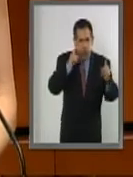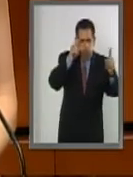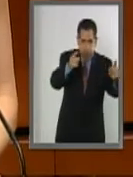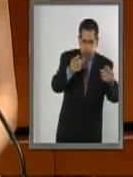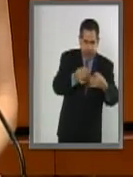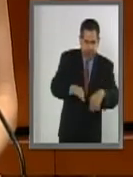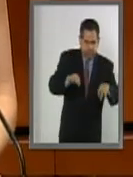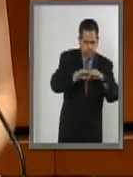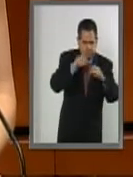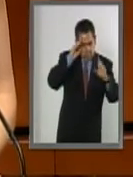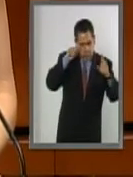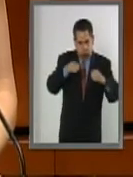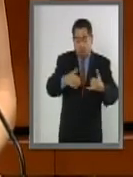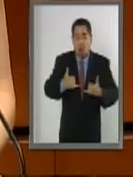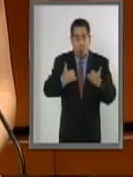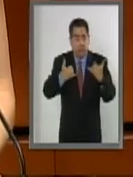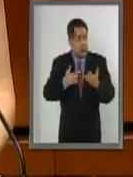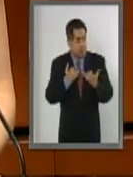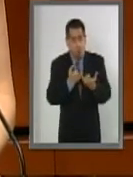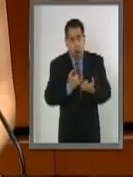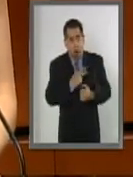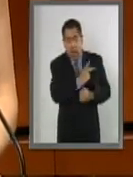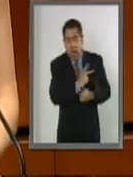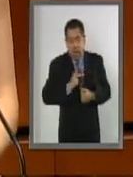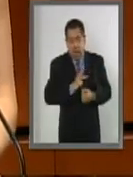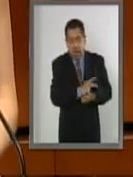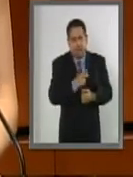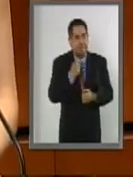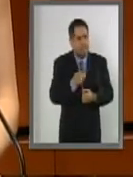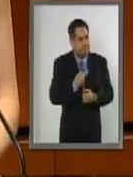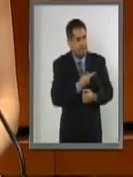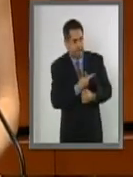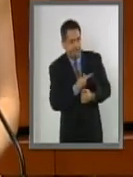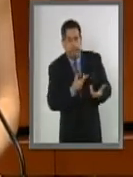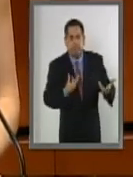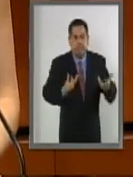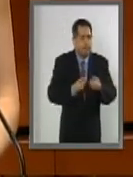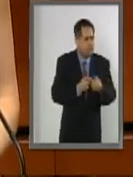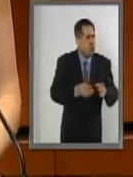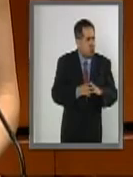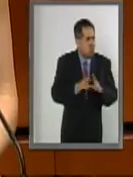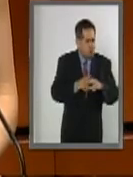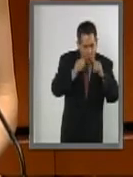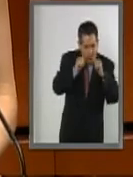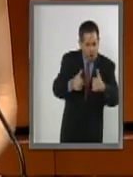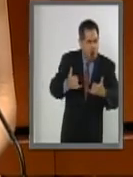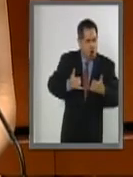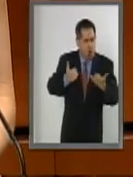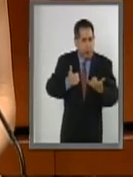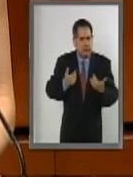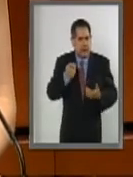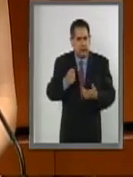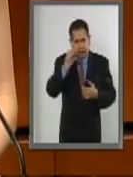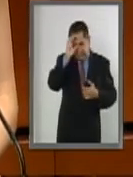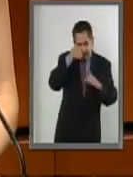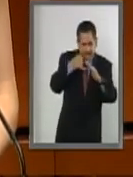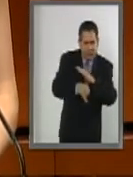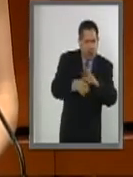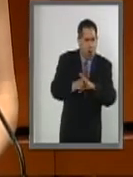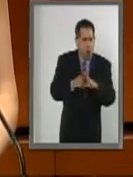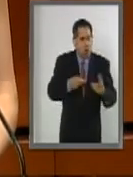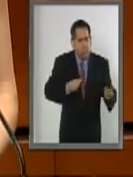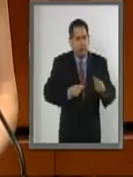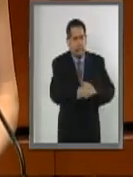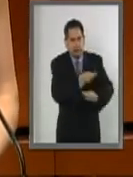poblaciones, por ejemplo, marcan la pauta para trabajar en la demanda conjunta de cooperación científica que resulten